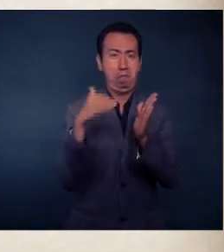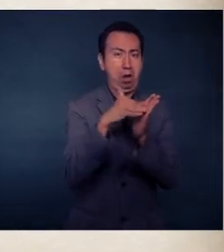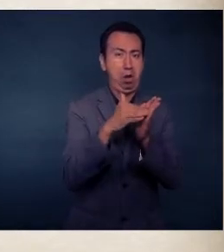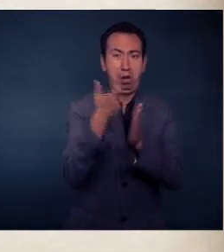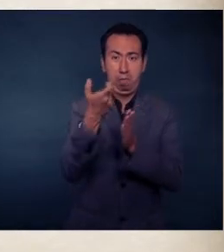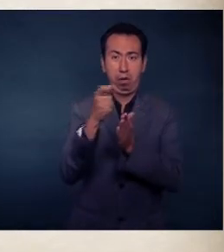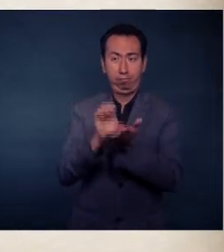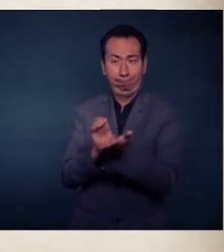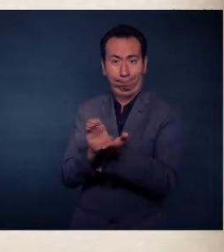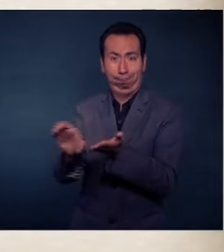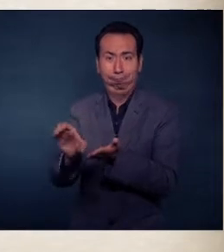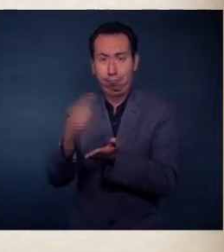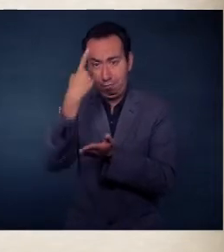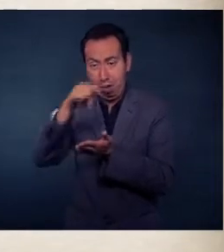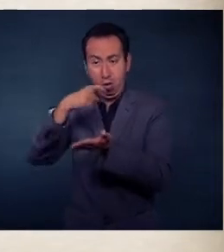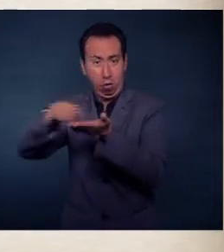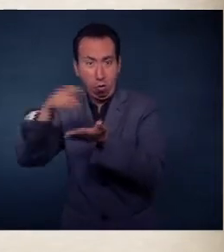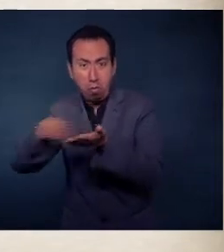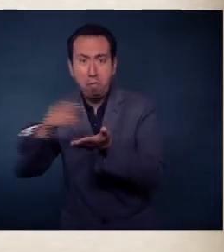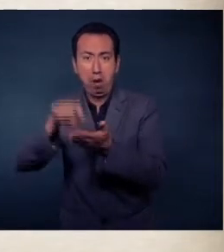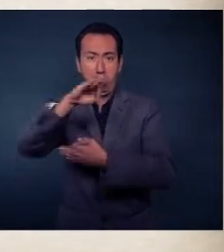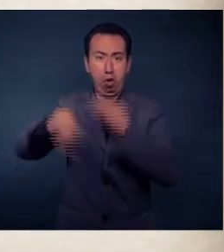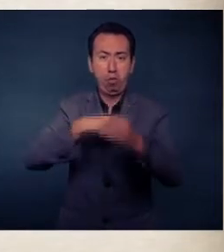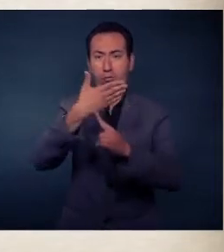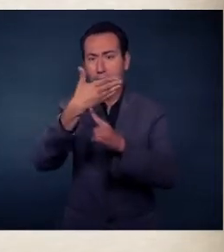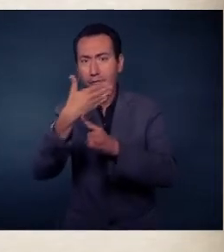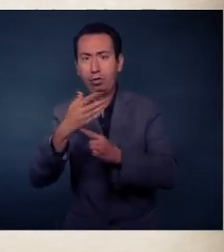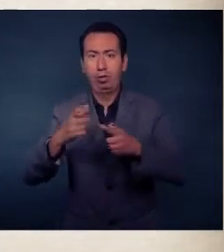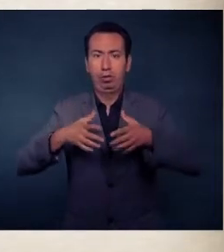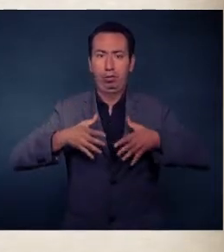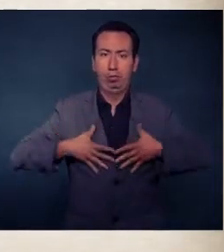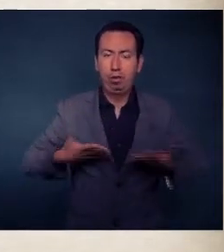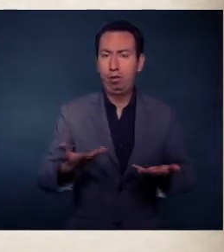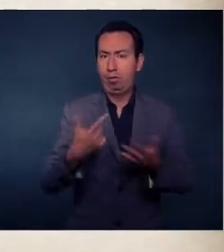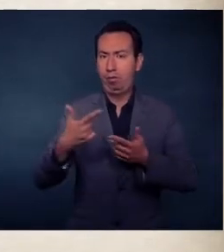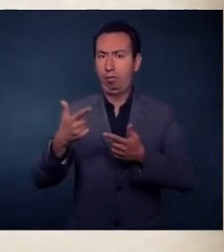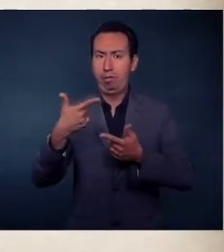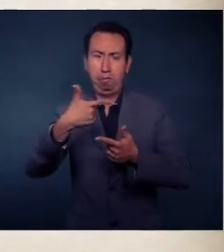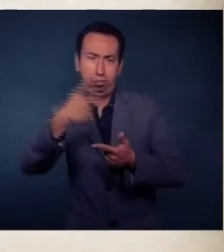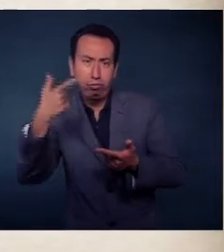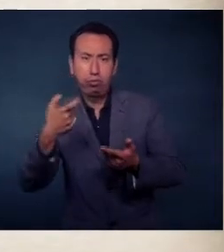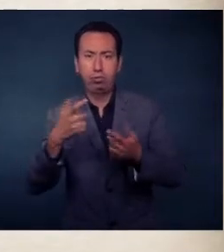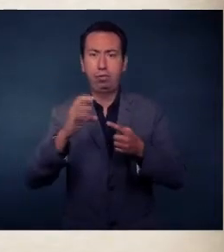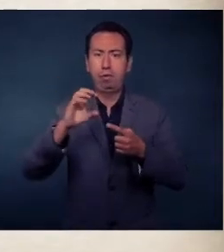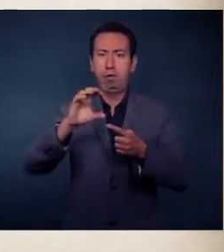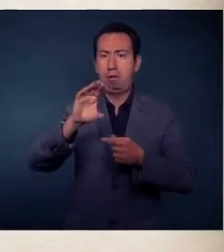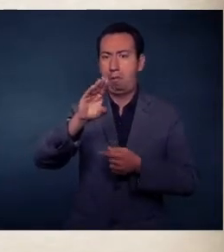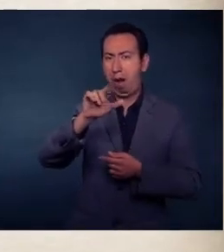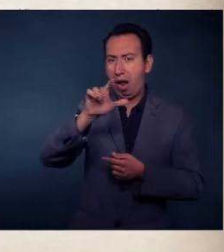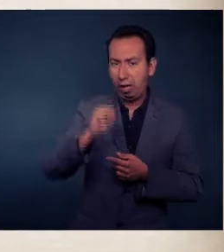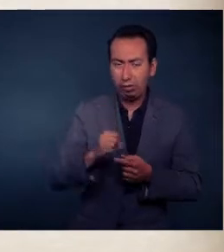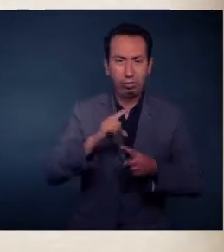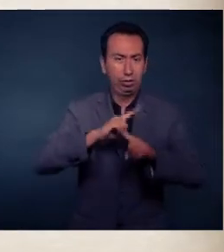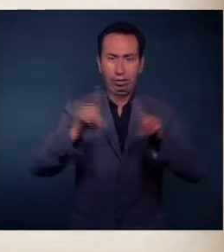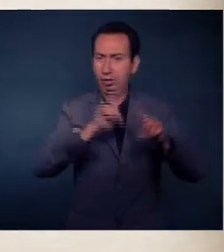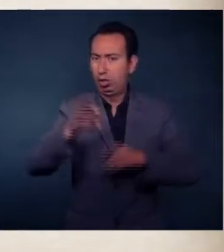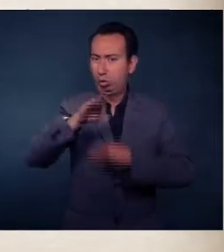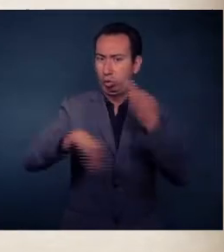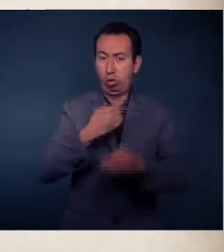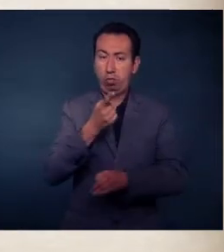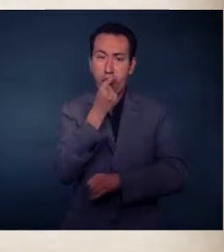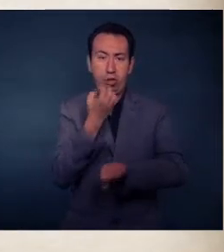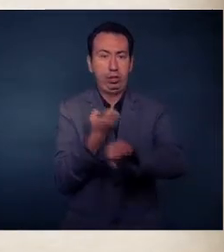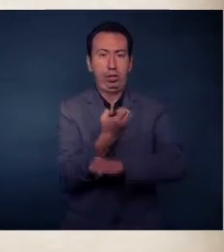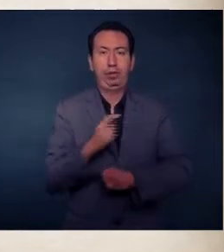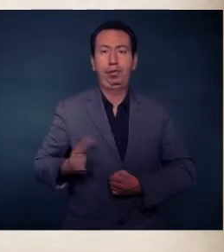para equipamiento, renovar patrullas, chalecos, todo lo que se requiera para tener al punto la policía estatal. Y sobre todo